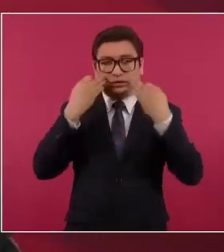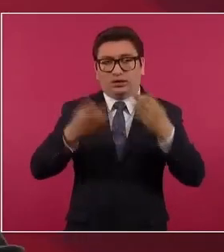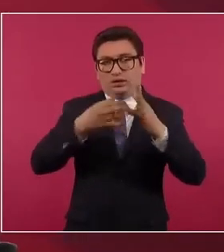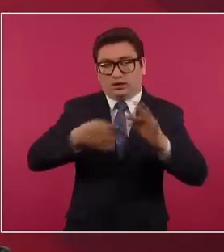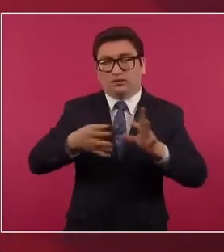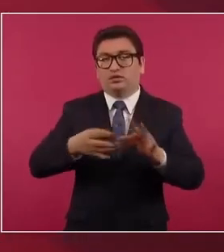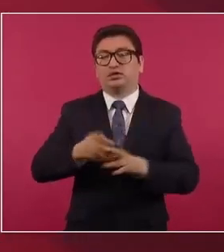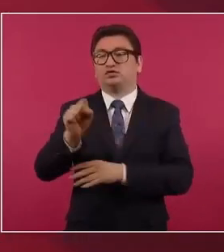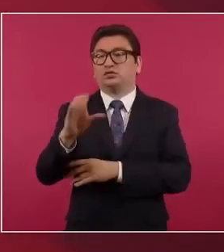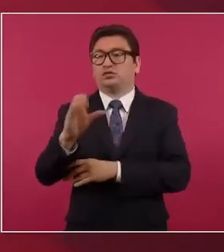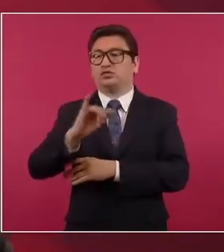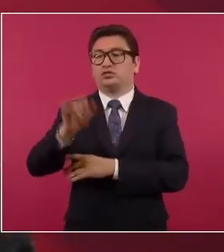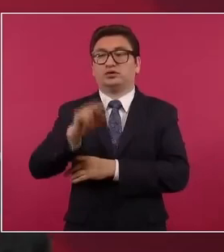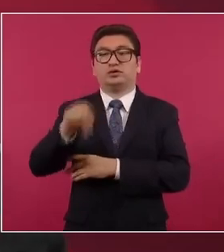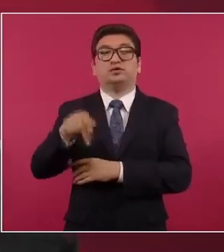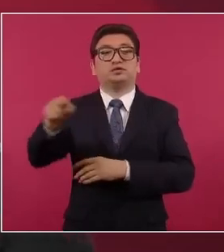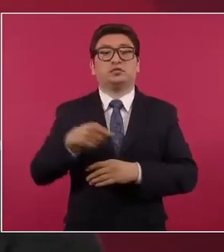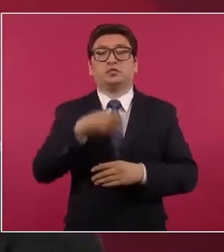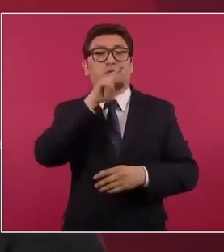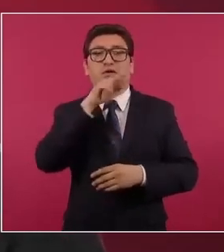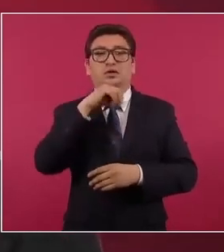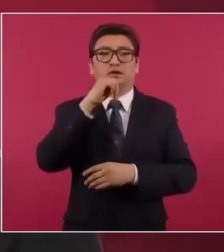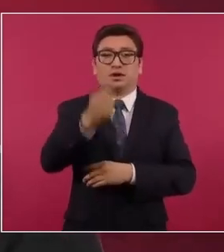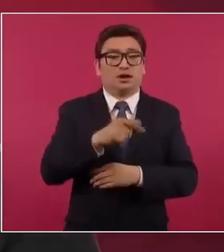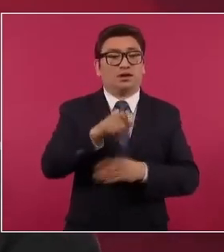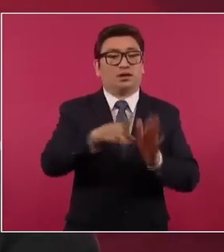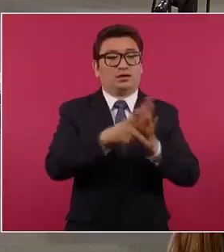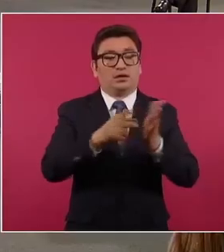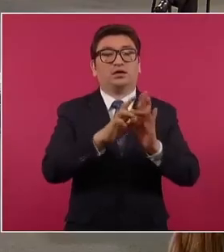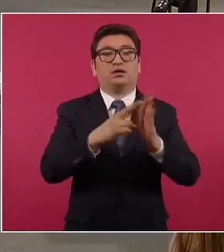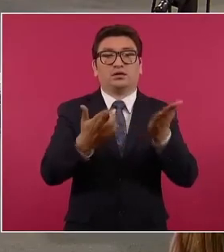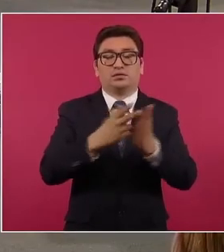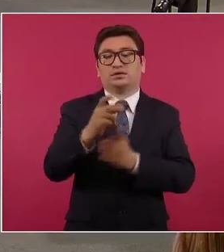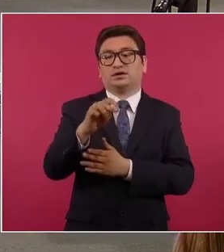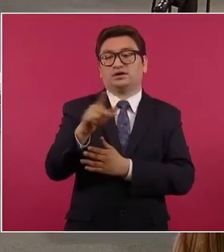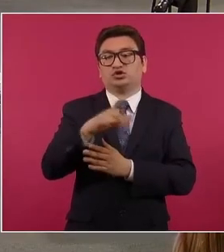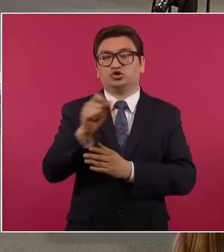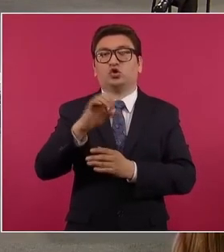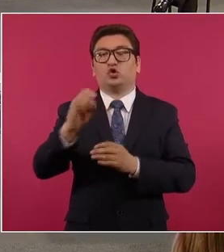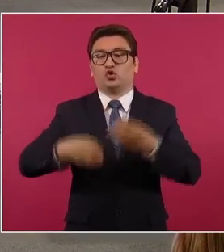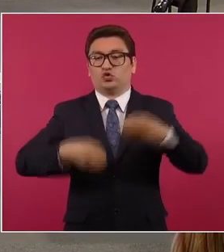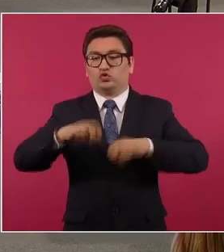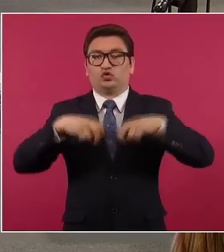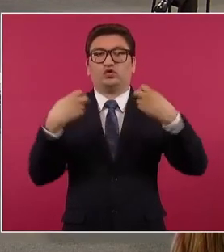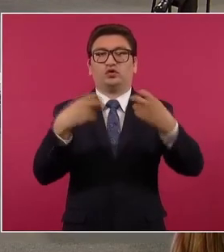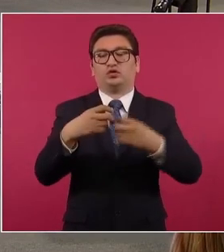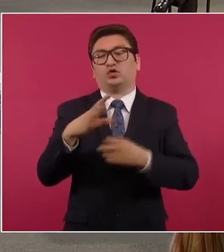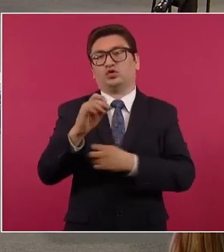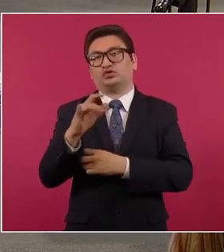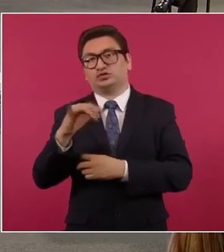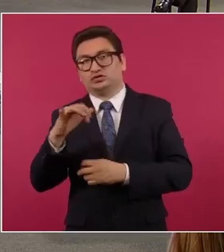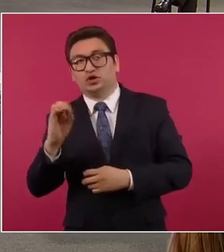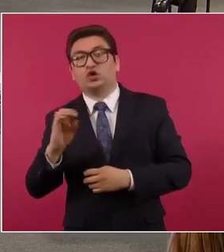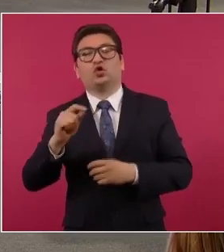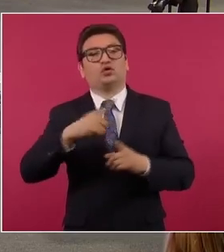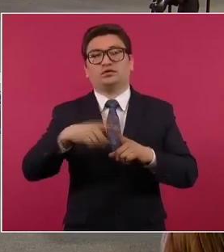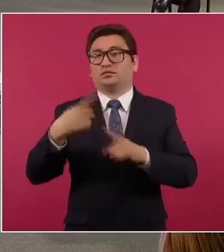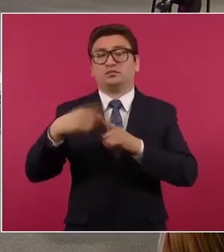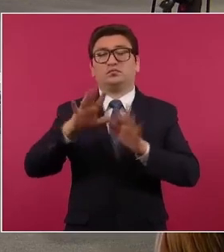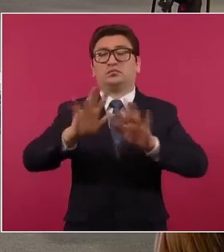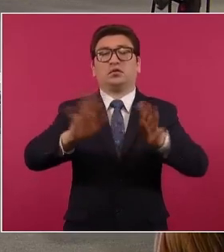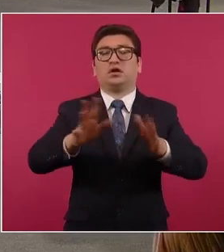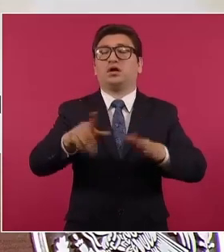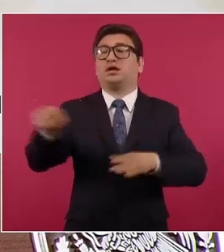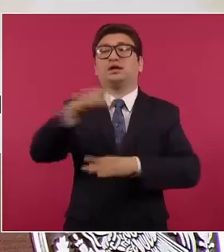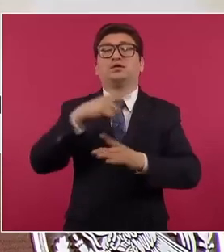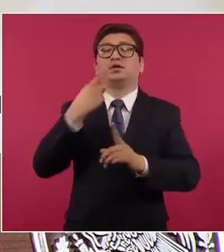Suprema Corte, ni la revista Nexos, ni el magistrado José Ramón Cocío o el CIDE. Lo presentaron como un